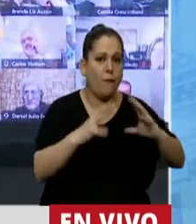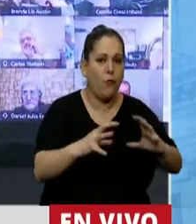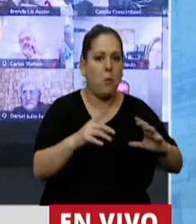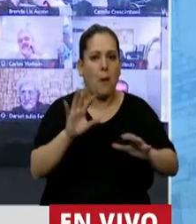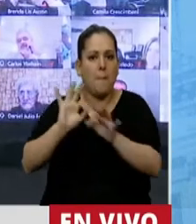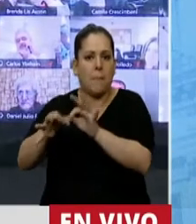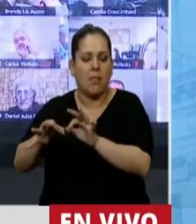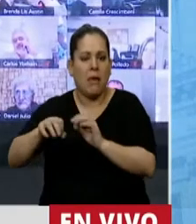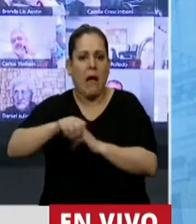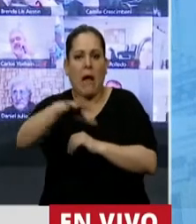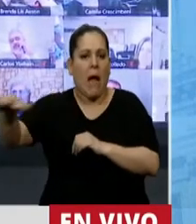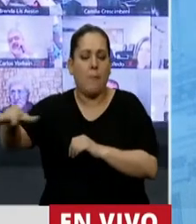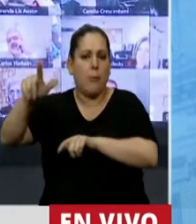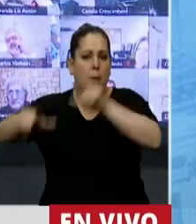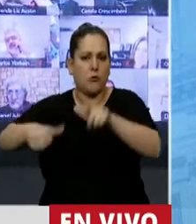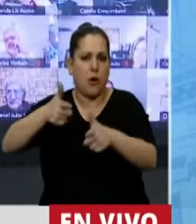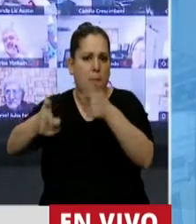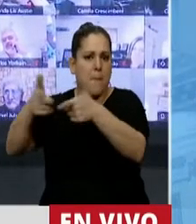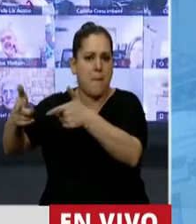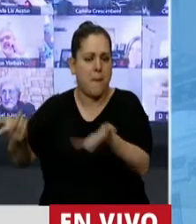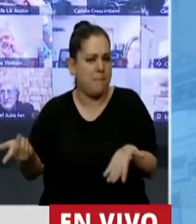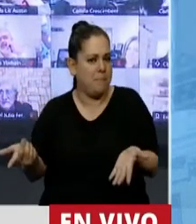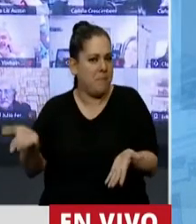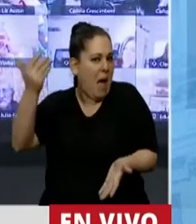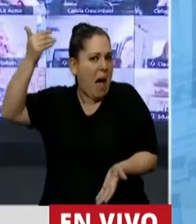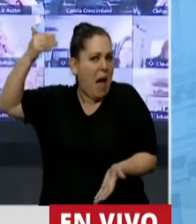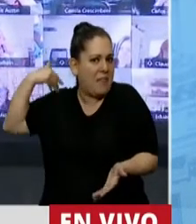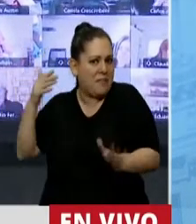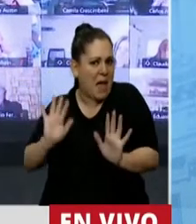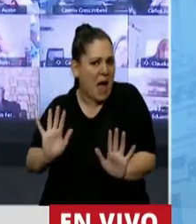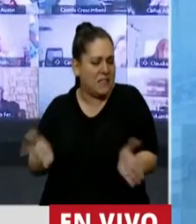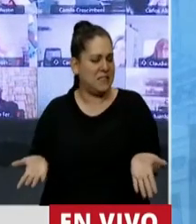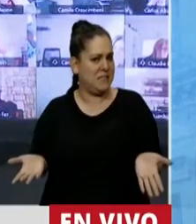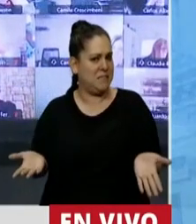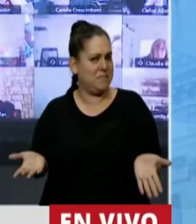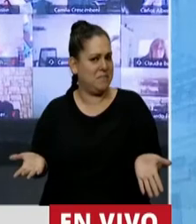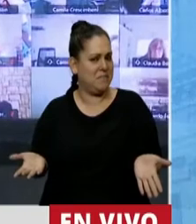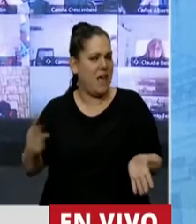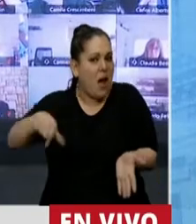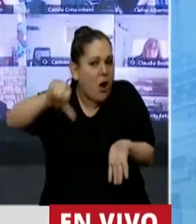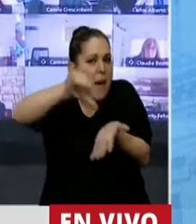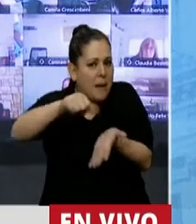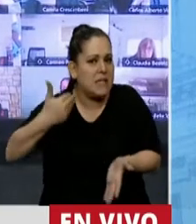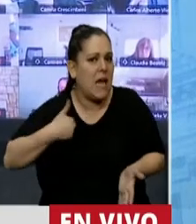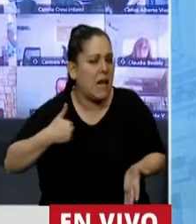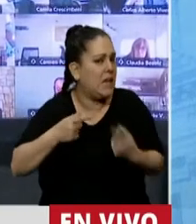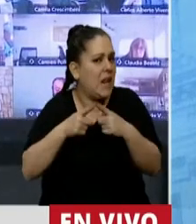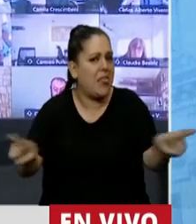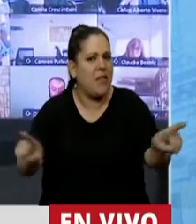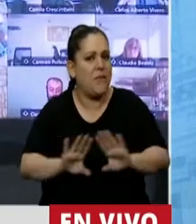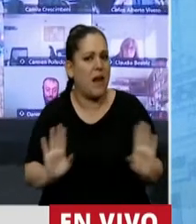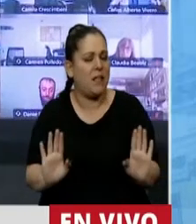No hace tanto de eso. No hace tanto de eso. Y si hoy no estamos en ese país, y si hoy vivimos en un país diferente,